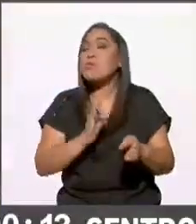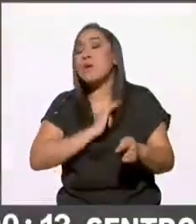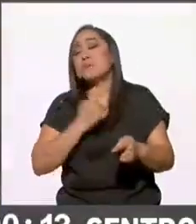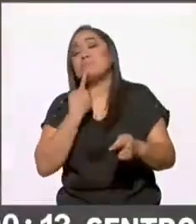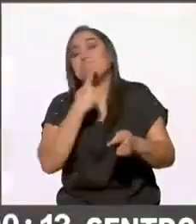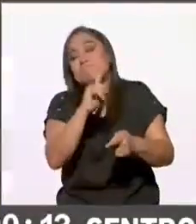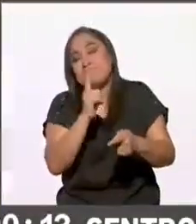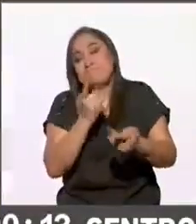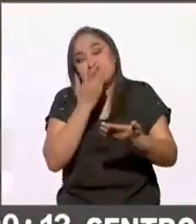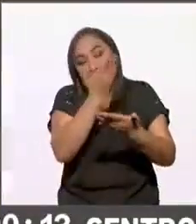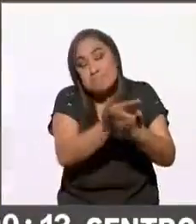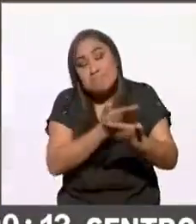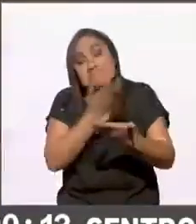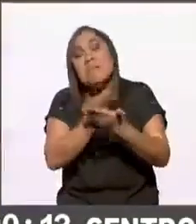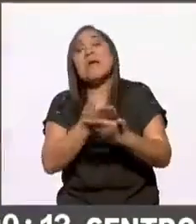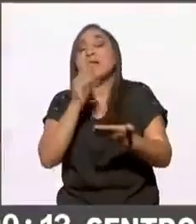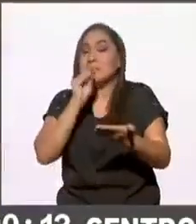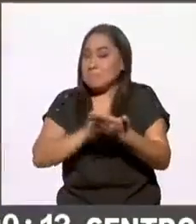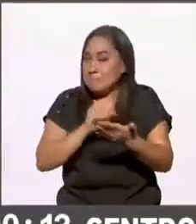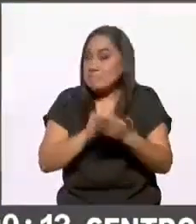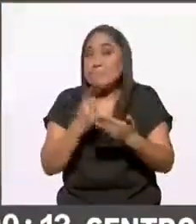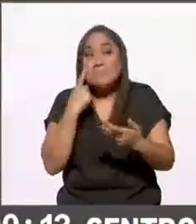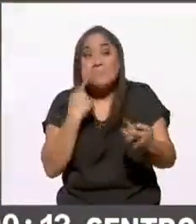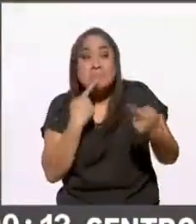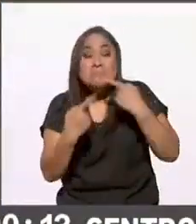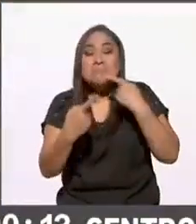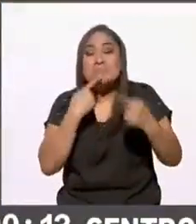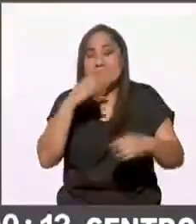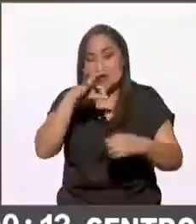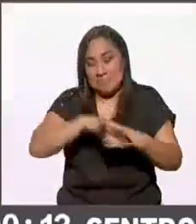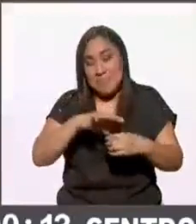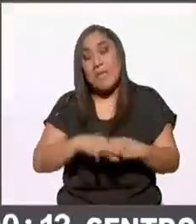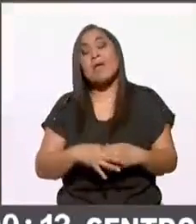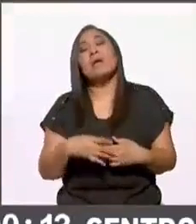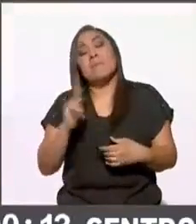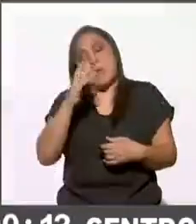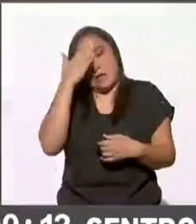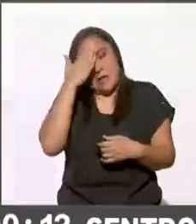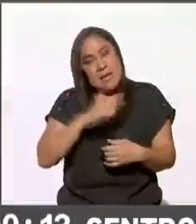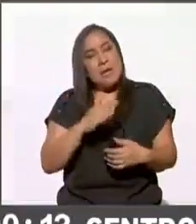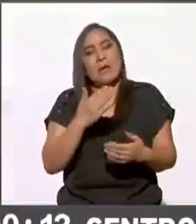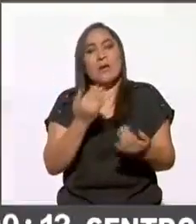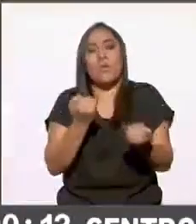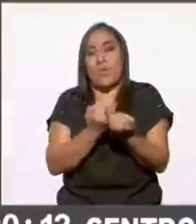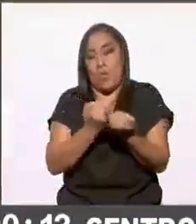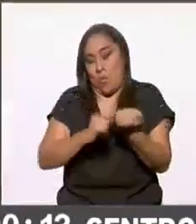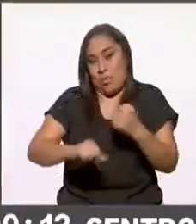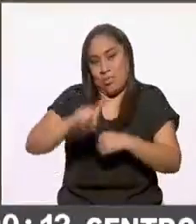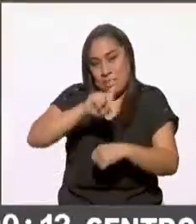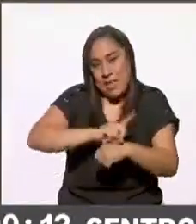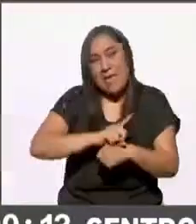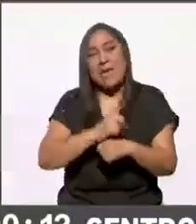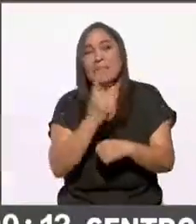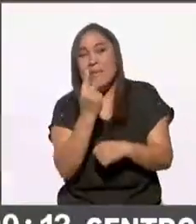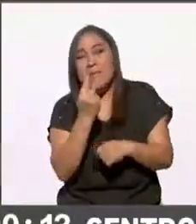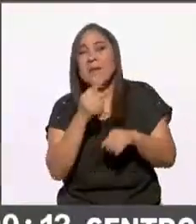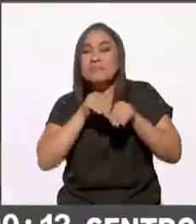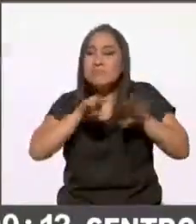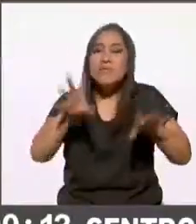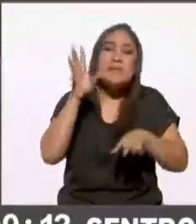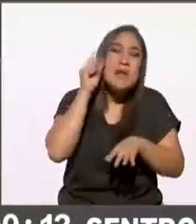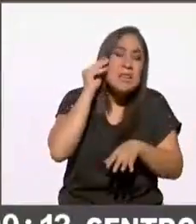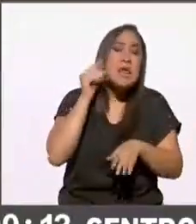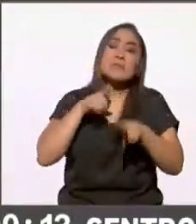seguir en este debate electoral y por supuesto que los medios públicos como el día de hoy lo hicimos seguiremos